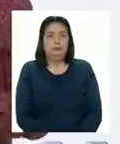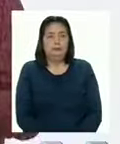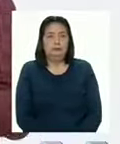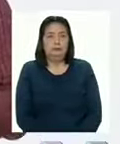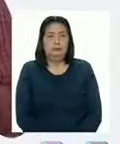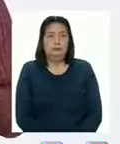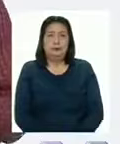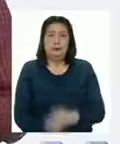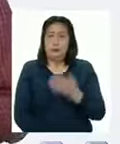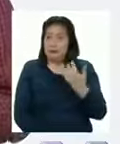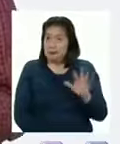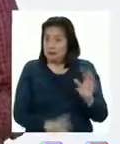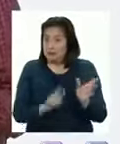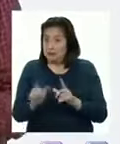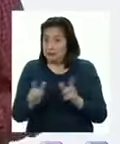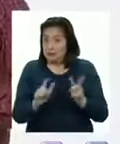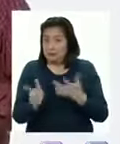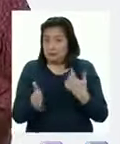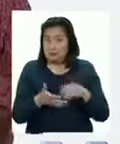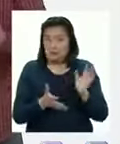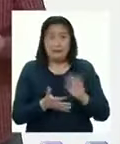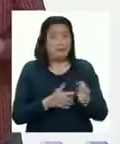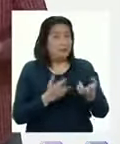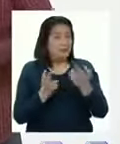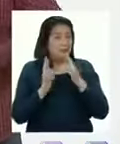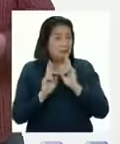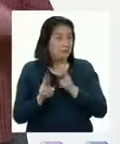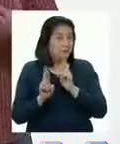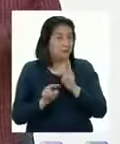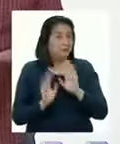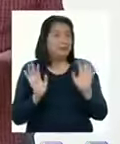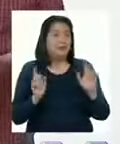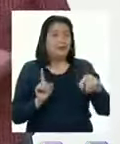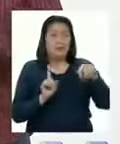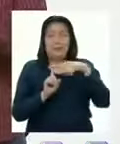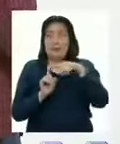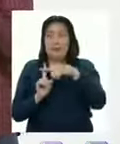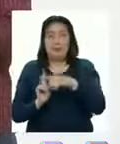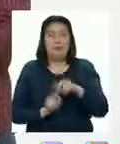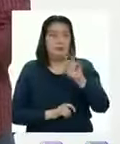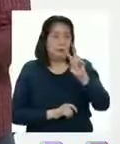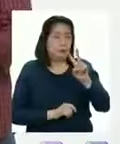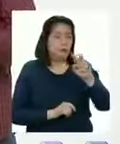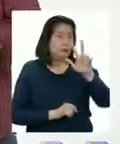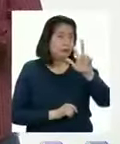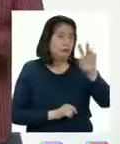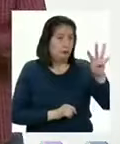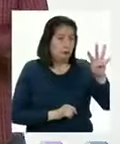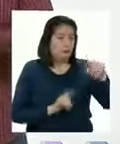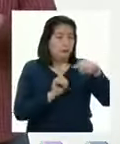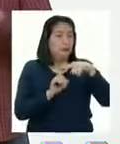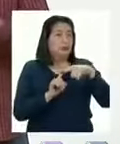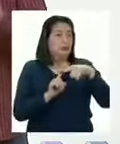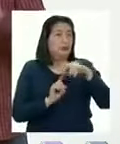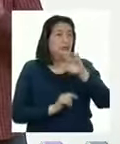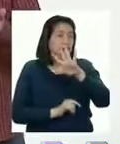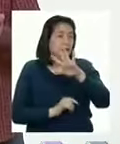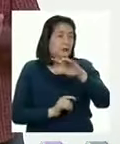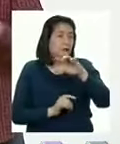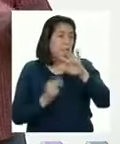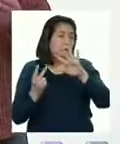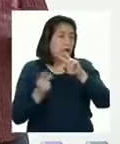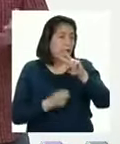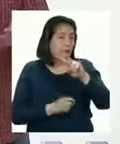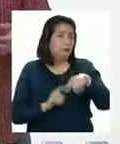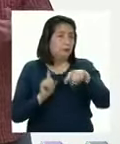Ahora estamos listos para dar nuestra respuesta La suma de doscientos treinta y cuatro más quinientos